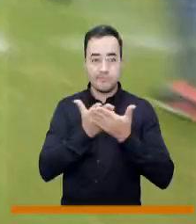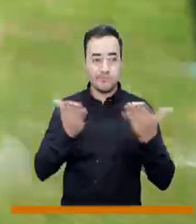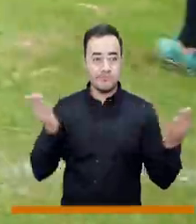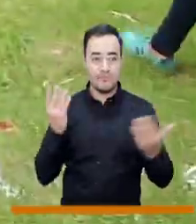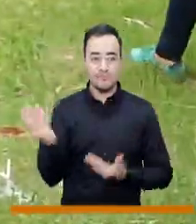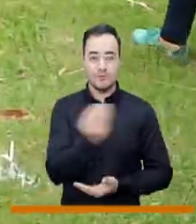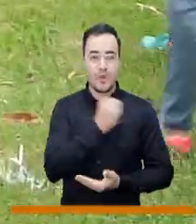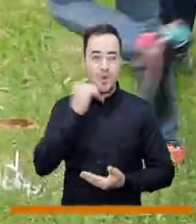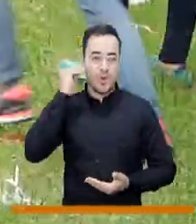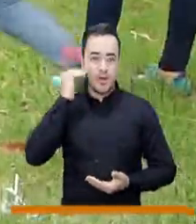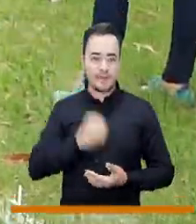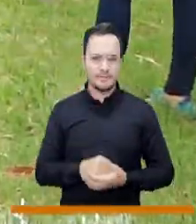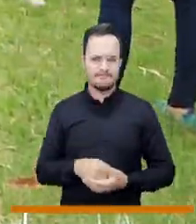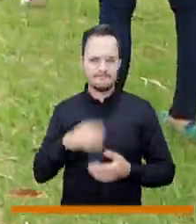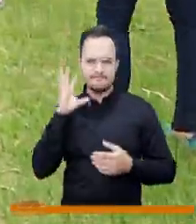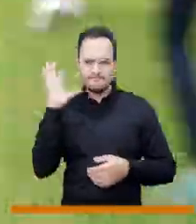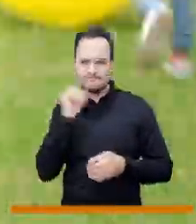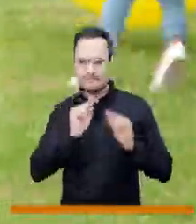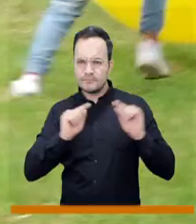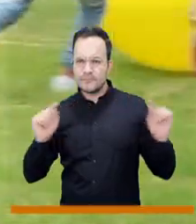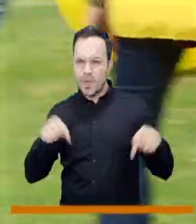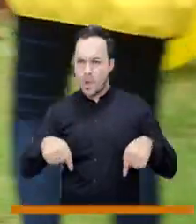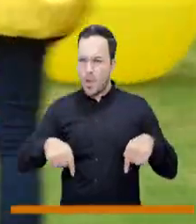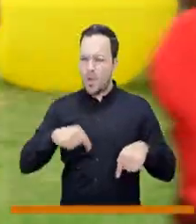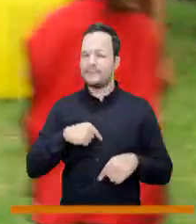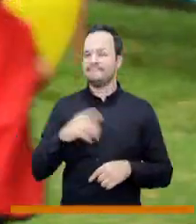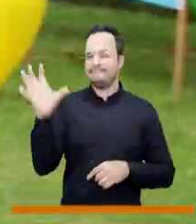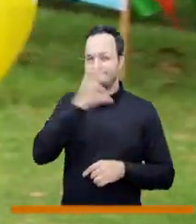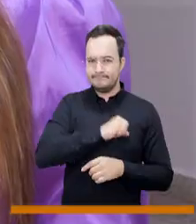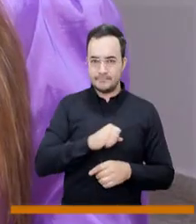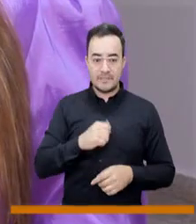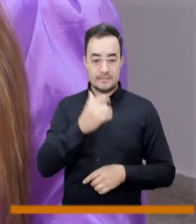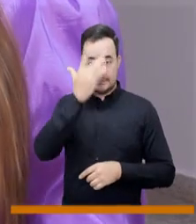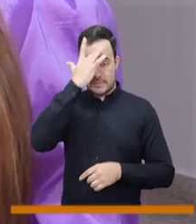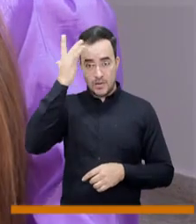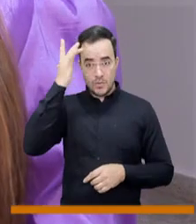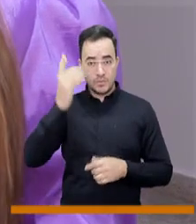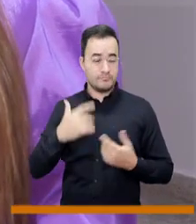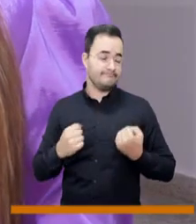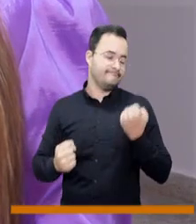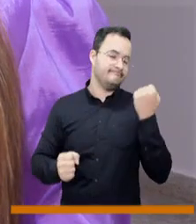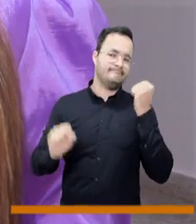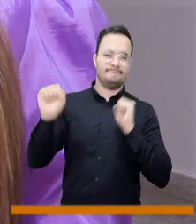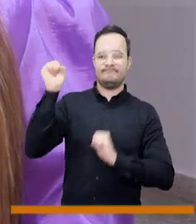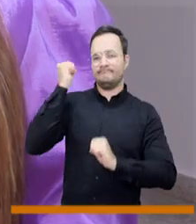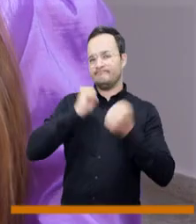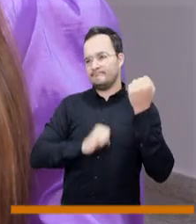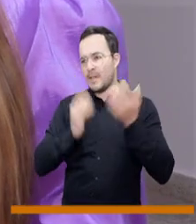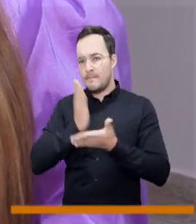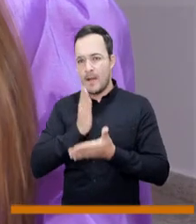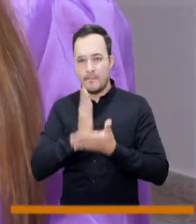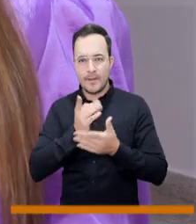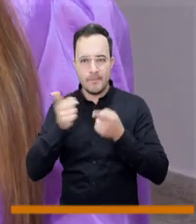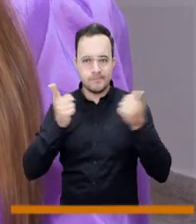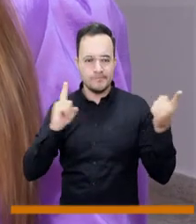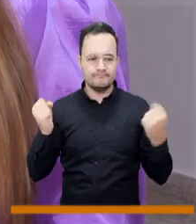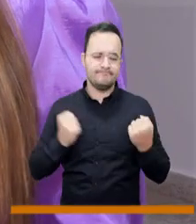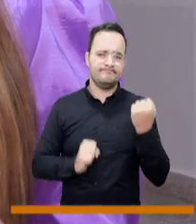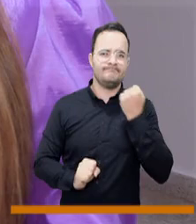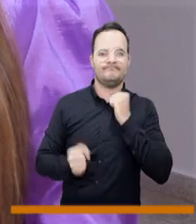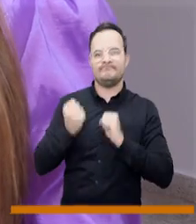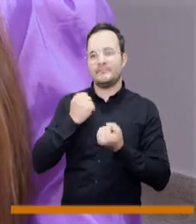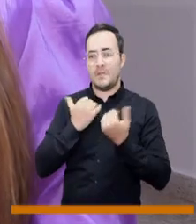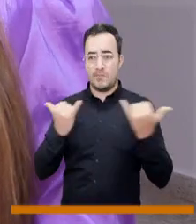abierta en la salud mental en las familias. Porque hoy sabemos que el tema de la salud mental es un tema angustiante,